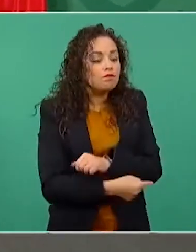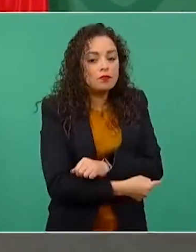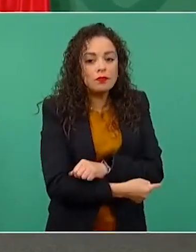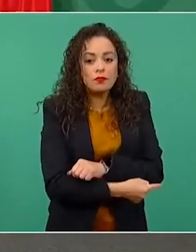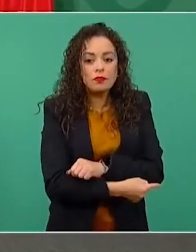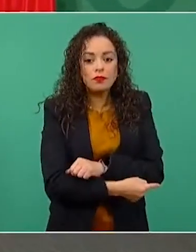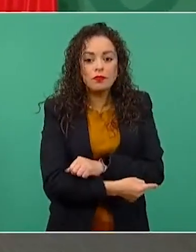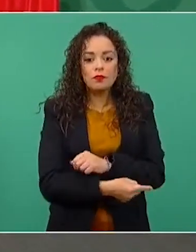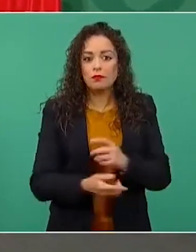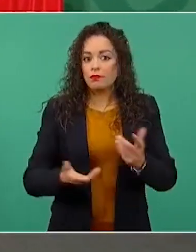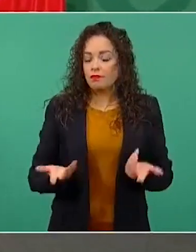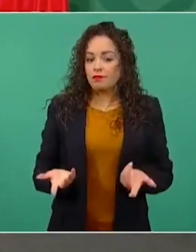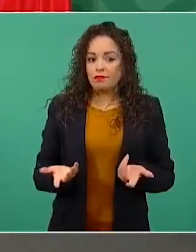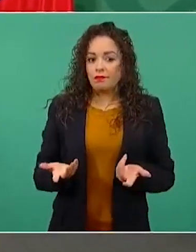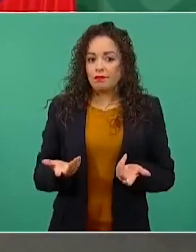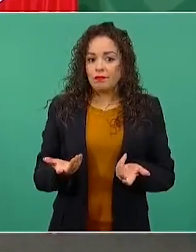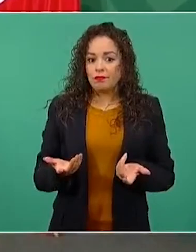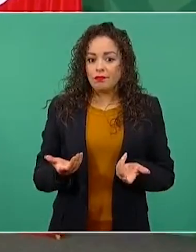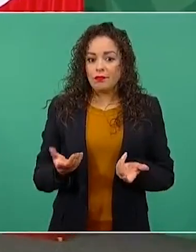puro cuchicheo.